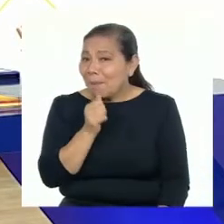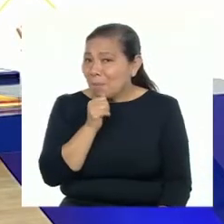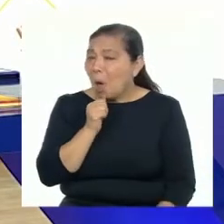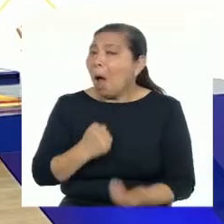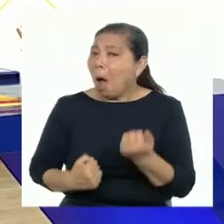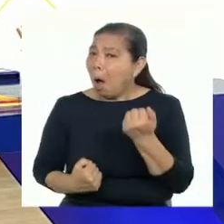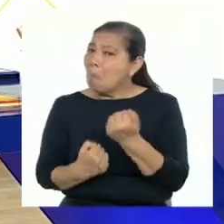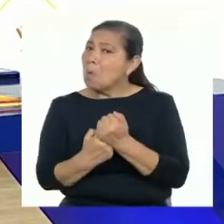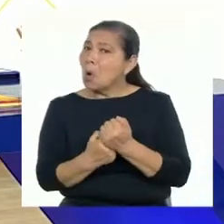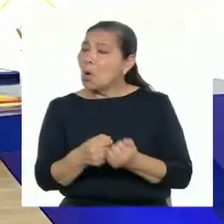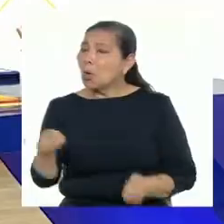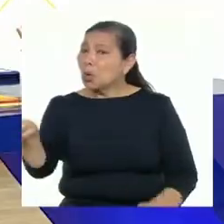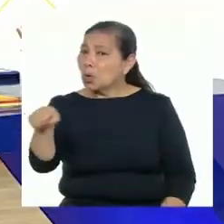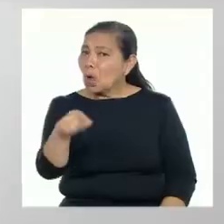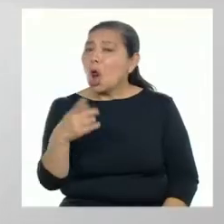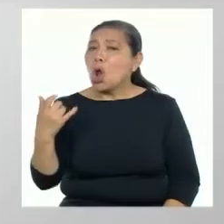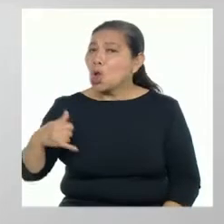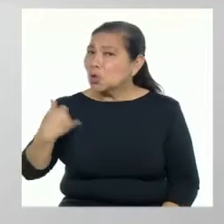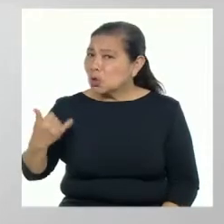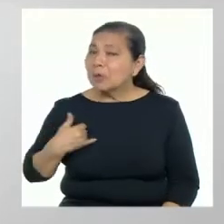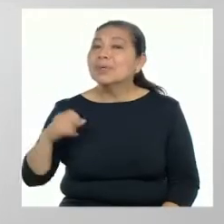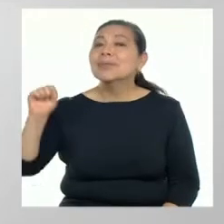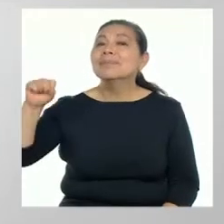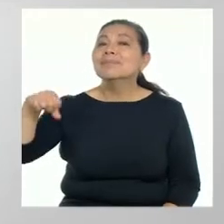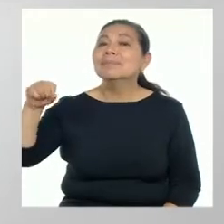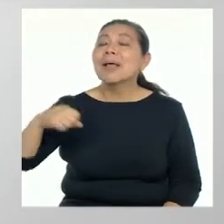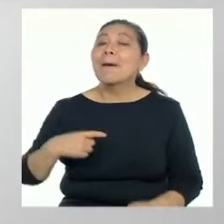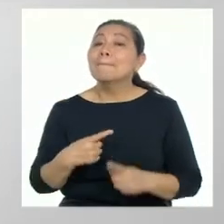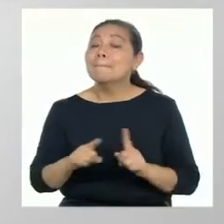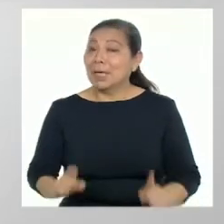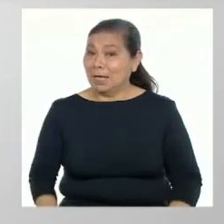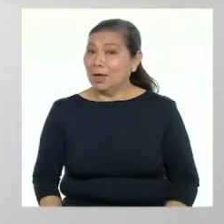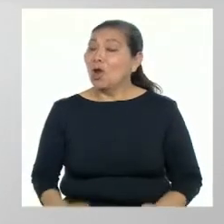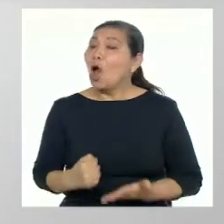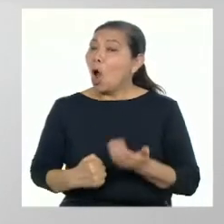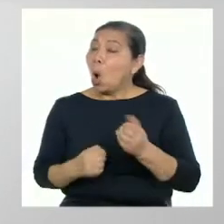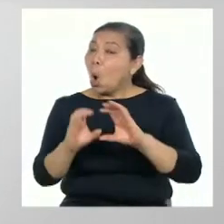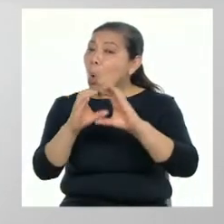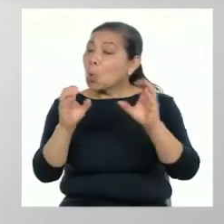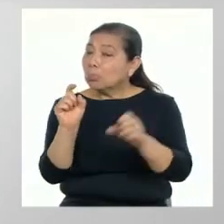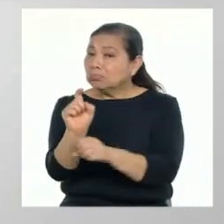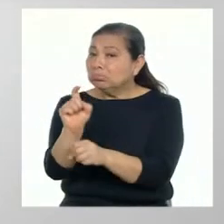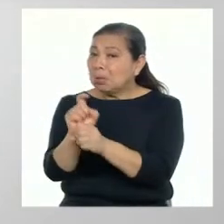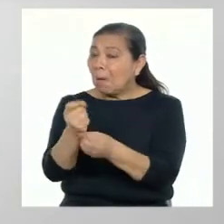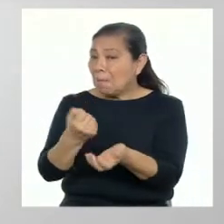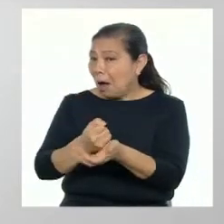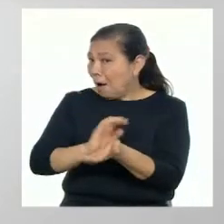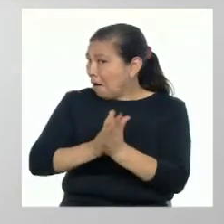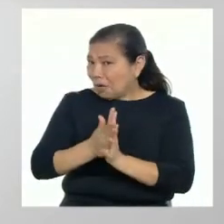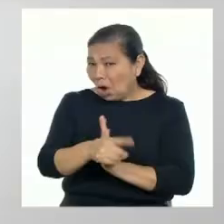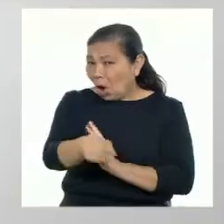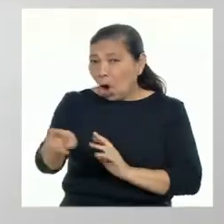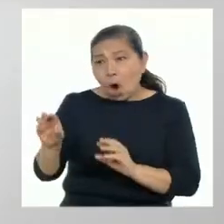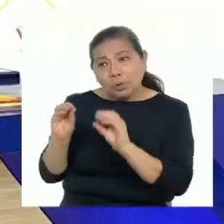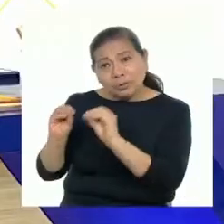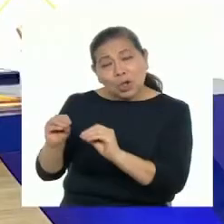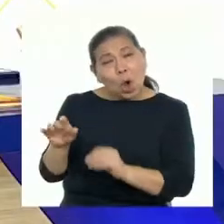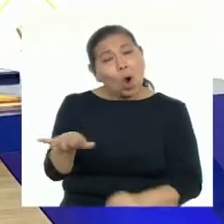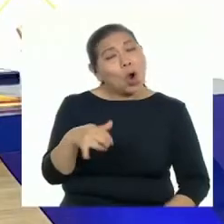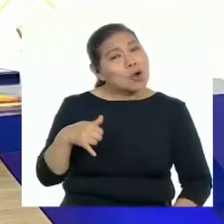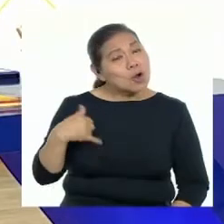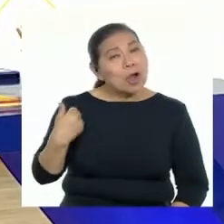que brindan apoyo a las chicas y chicos. Sí, incluso brindan cursos y charlas gratuitas para adolescentes.